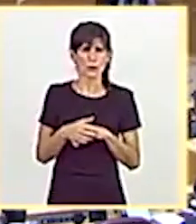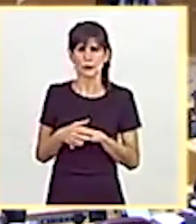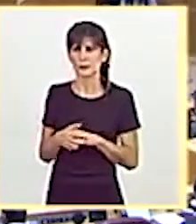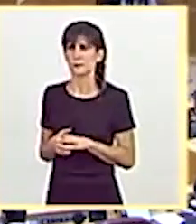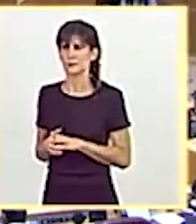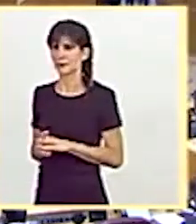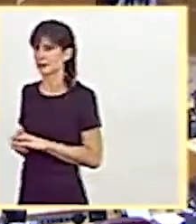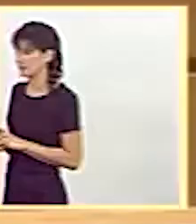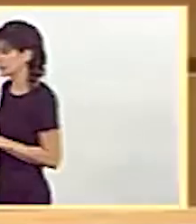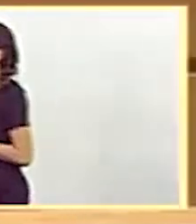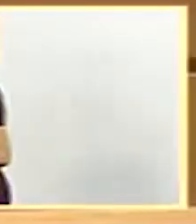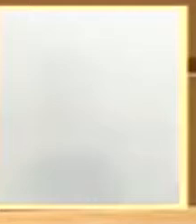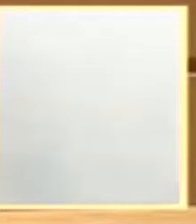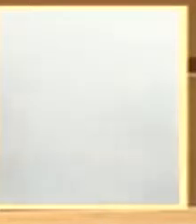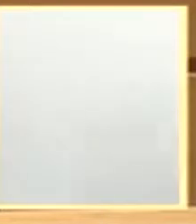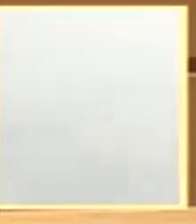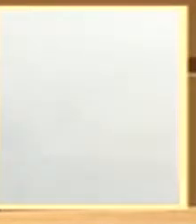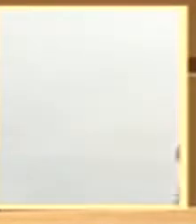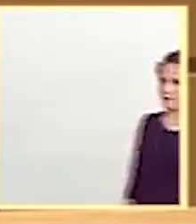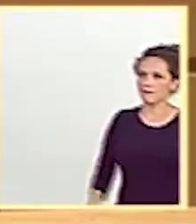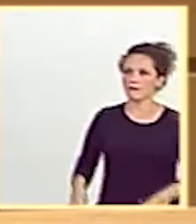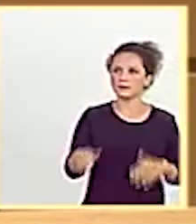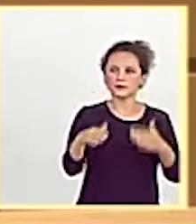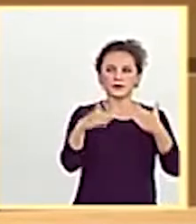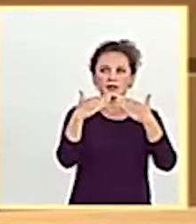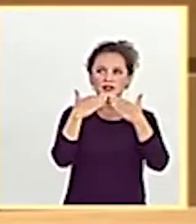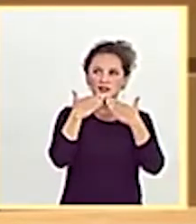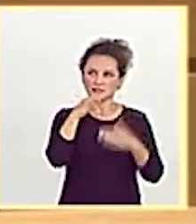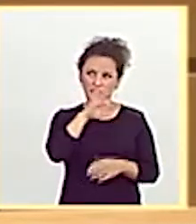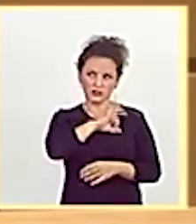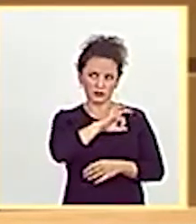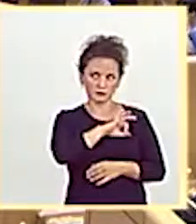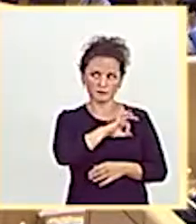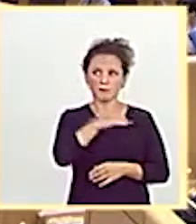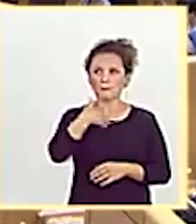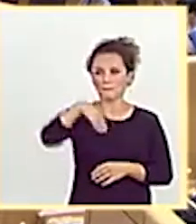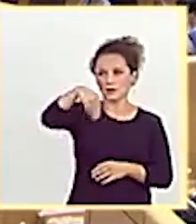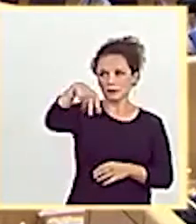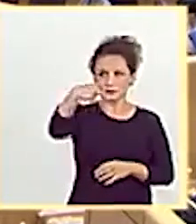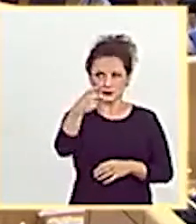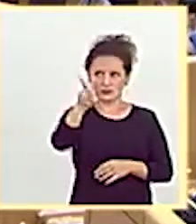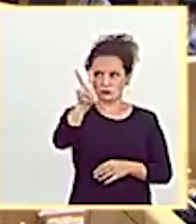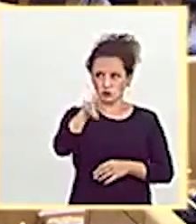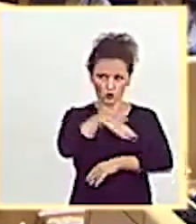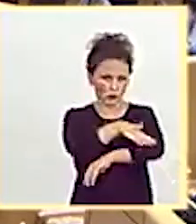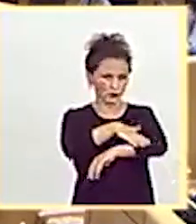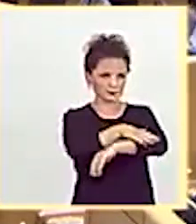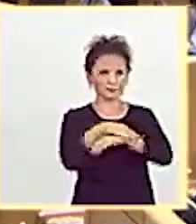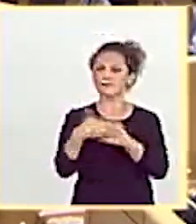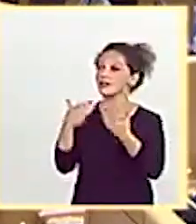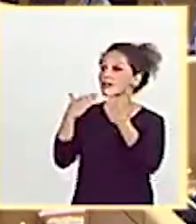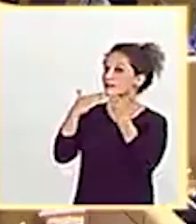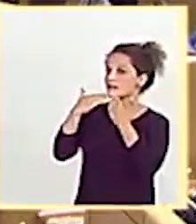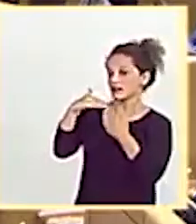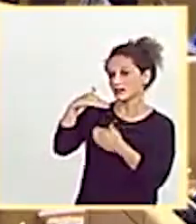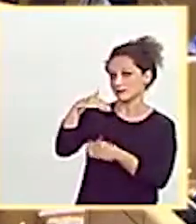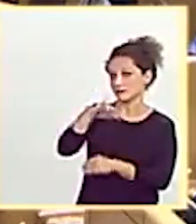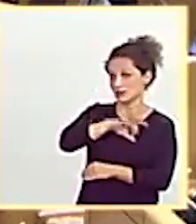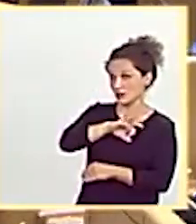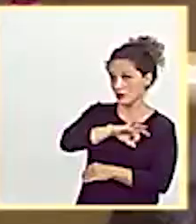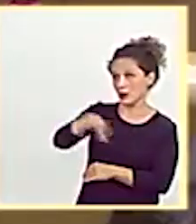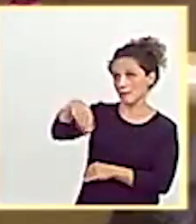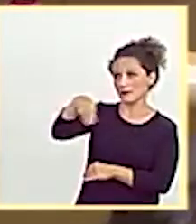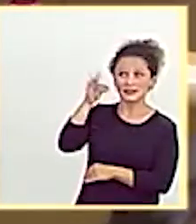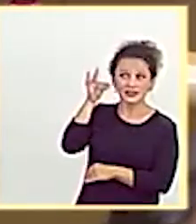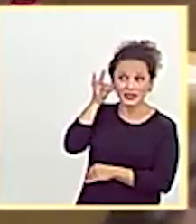Gracias, señoría. Vicepresidente segundo del Gobierno. Gracias, señora presidenta. Señoría,